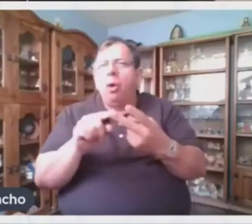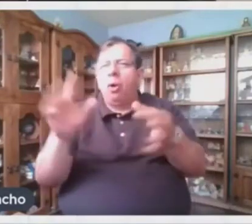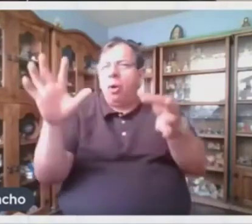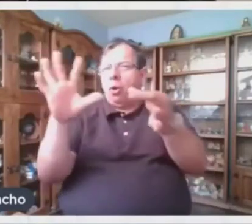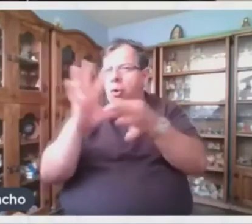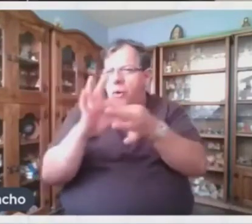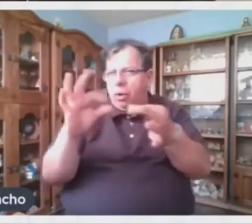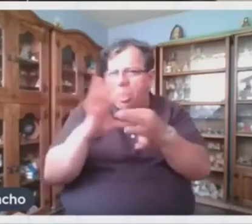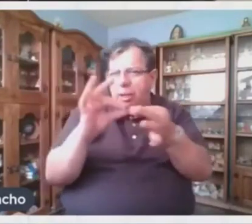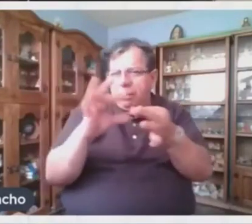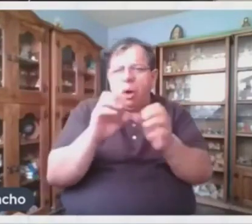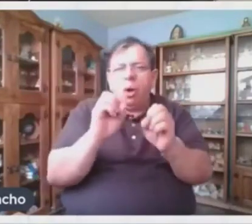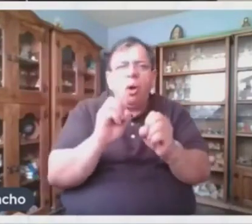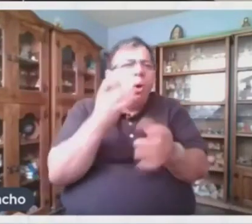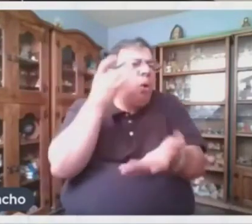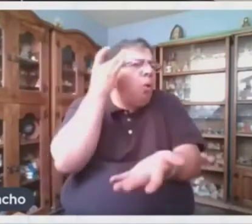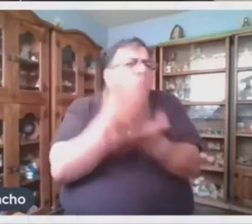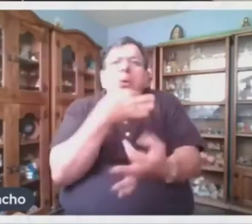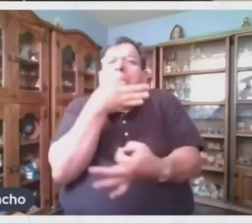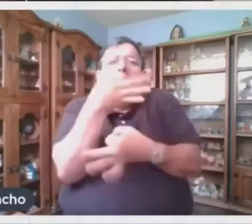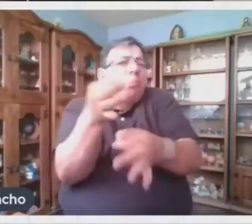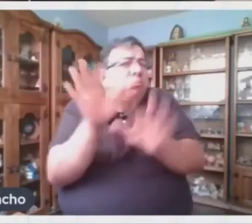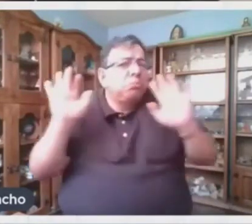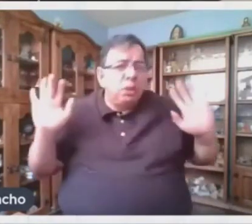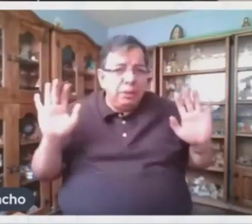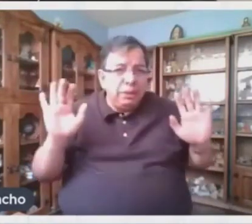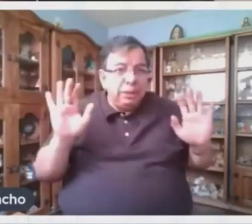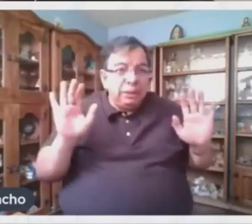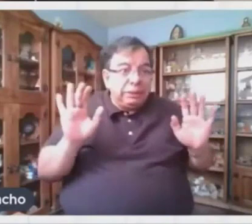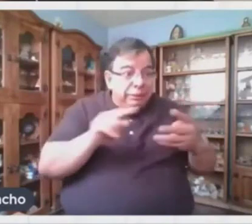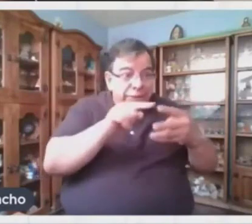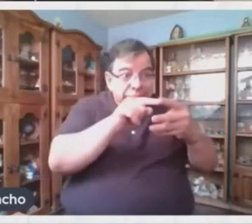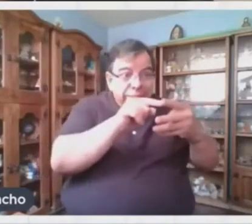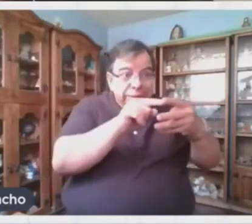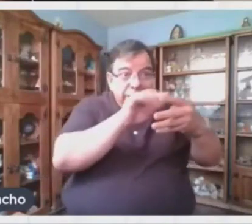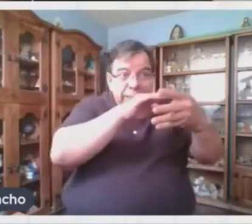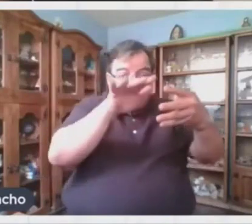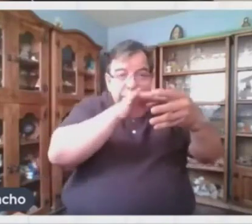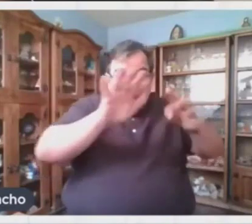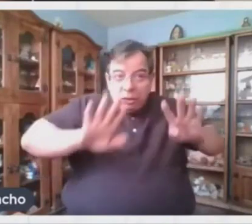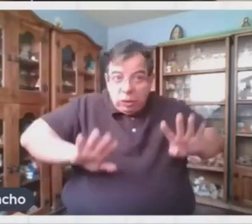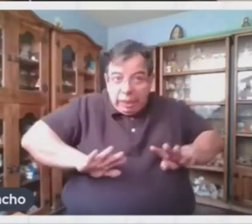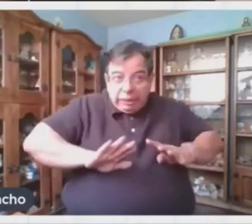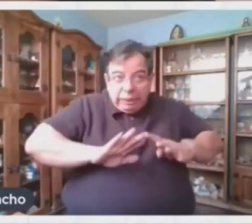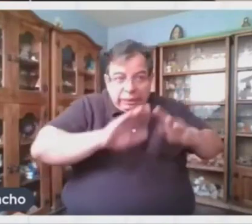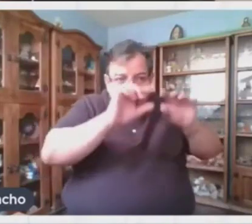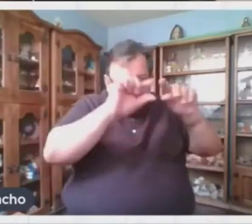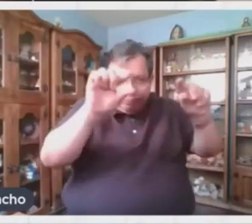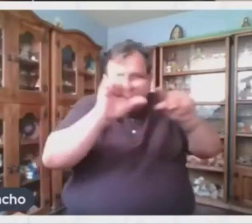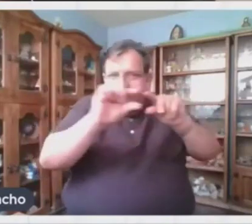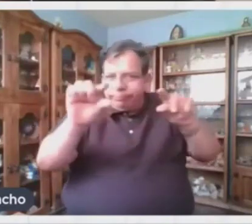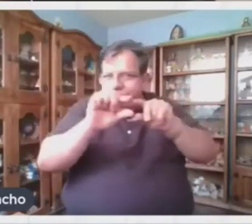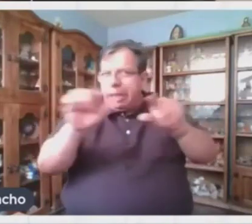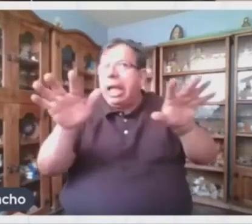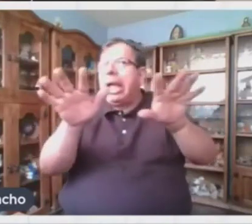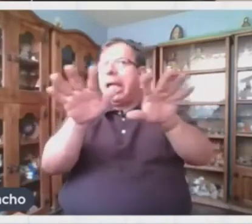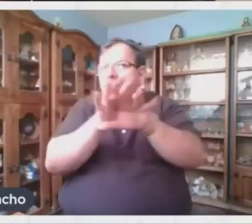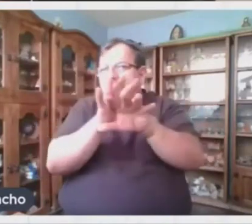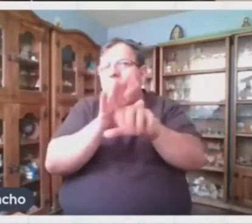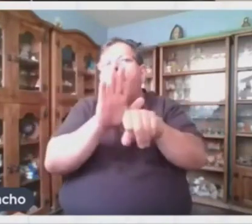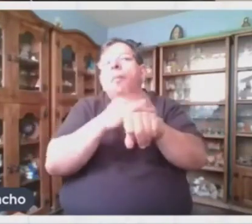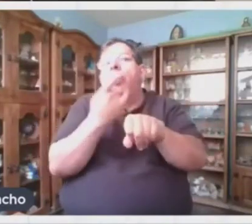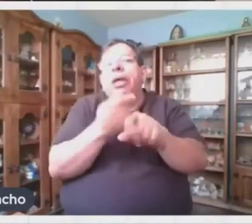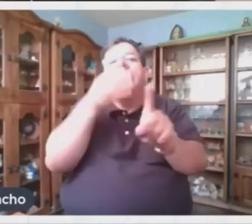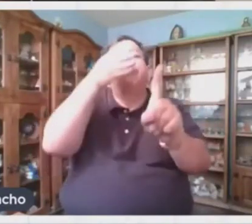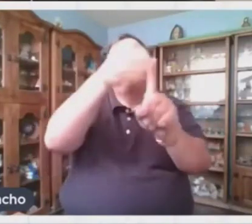explicar o solamente informar, la estructura y características del texto cambiarán para conseguir su propósito. Es por esta